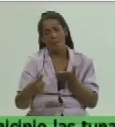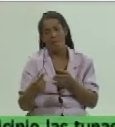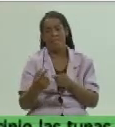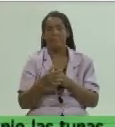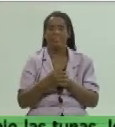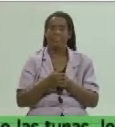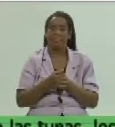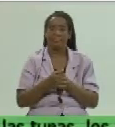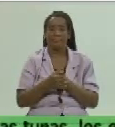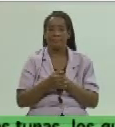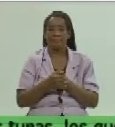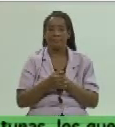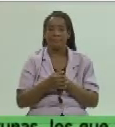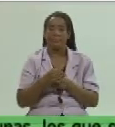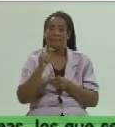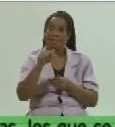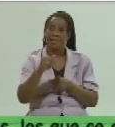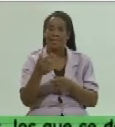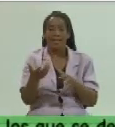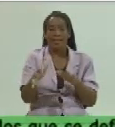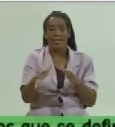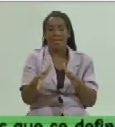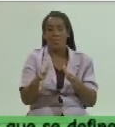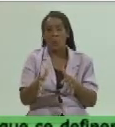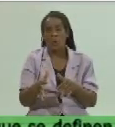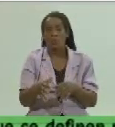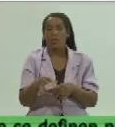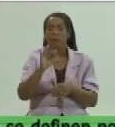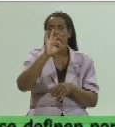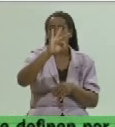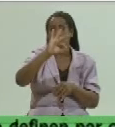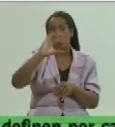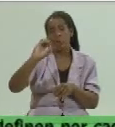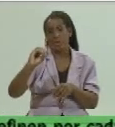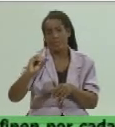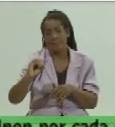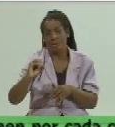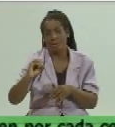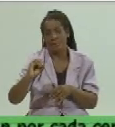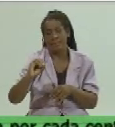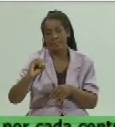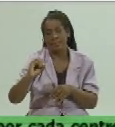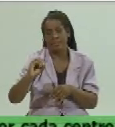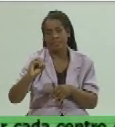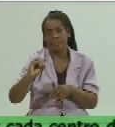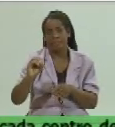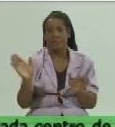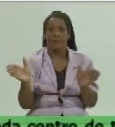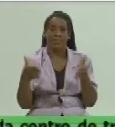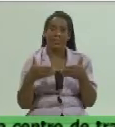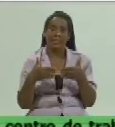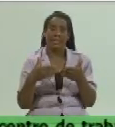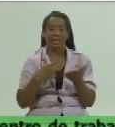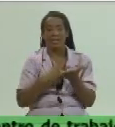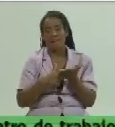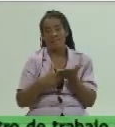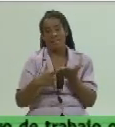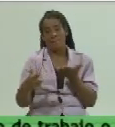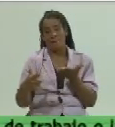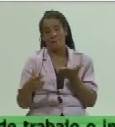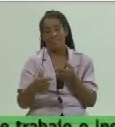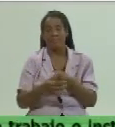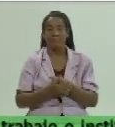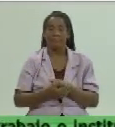nosotros debemos estar alrededor de 80 casos al cierre de la semana. Como toda la semana le concluyo